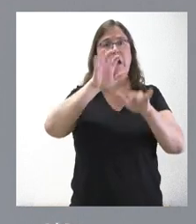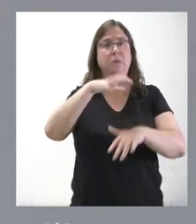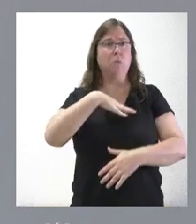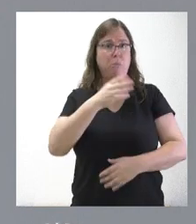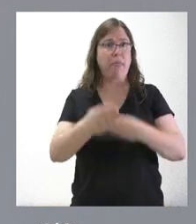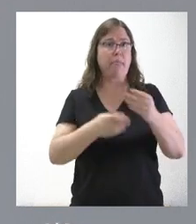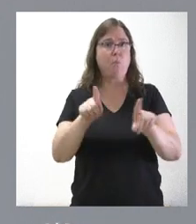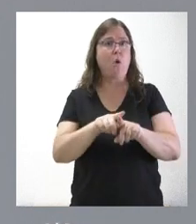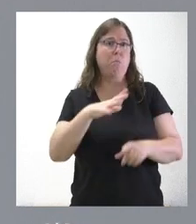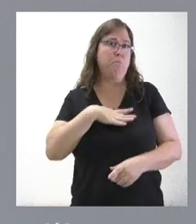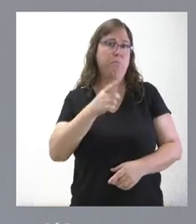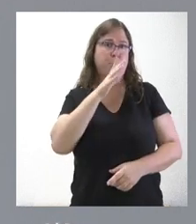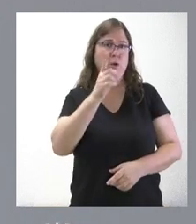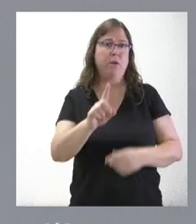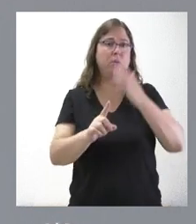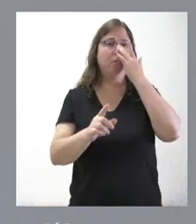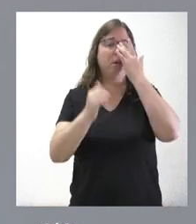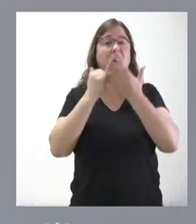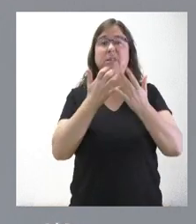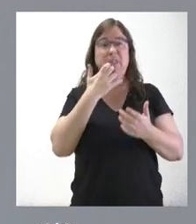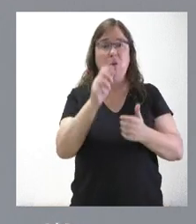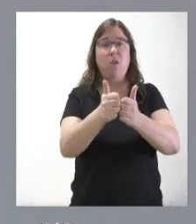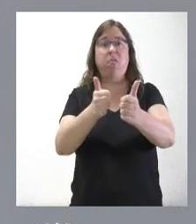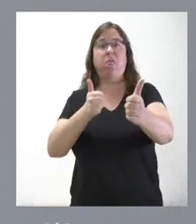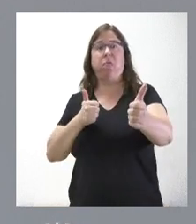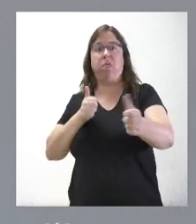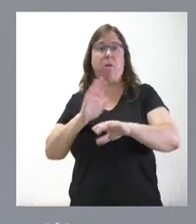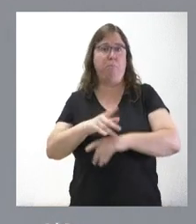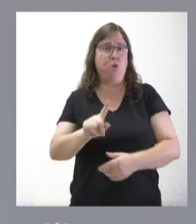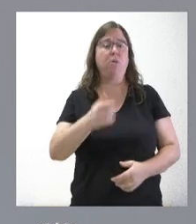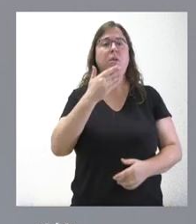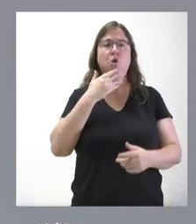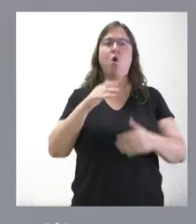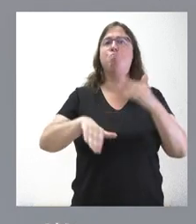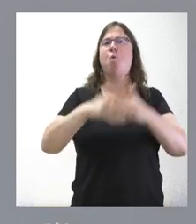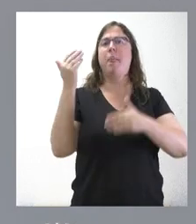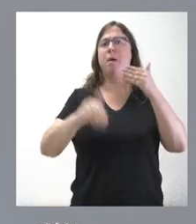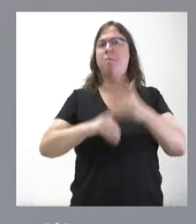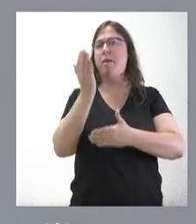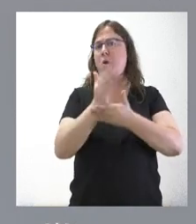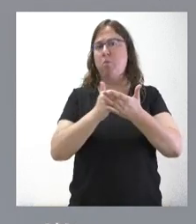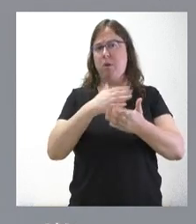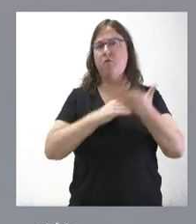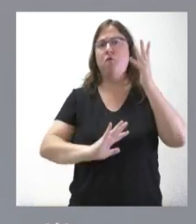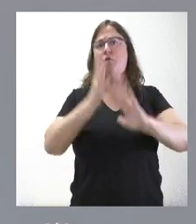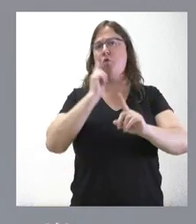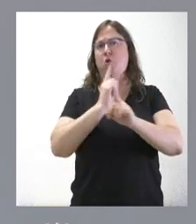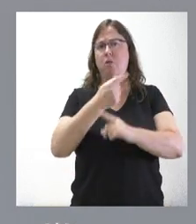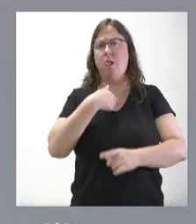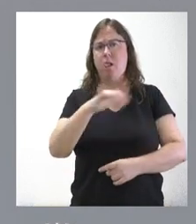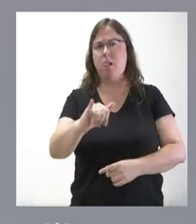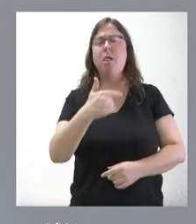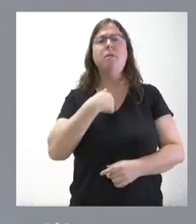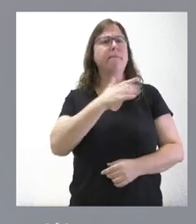aplicar y se quede más atrasado que otras comunidades autónomas que vienen implantando las más modernas tecnologías en materia de extinción de incendios. Nosotros estamos